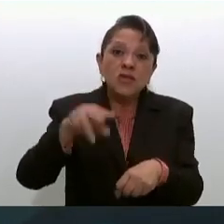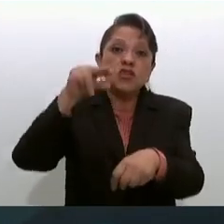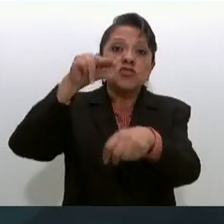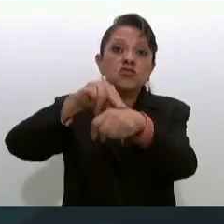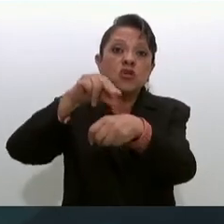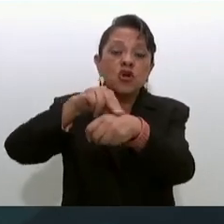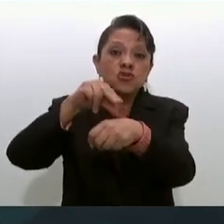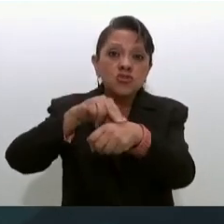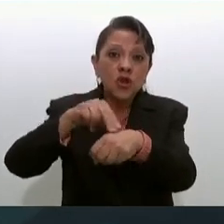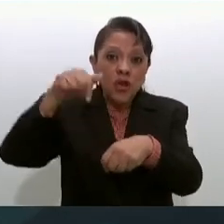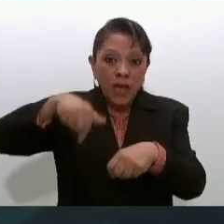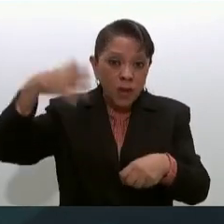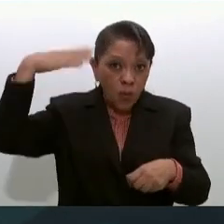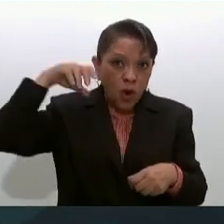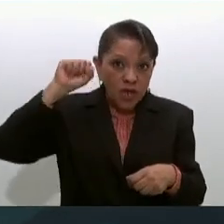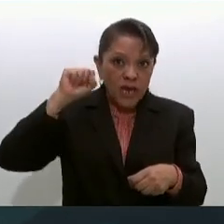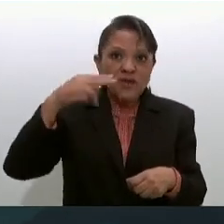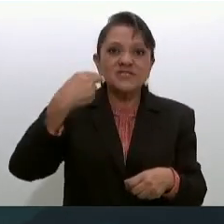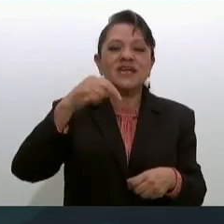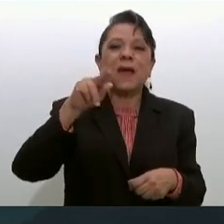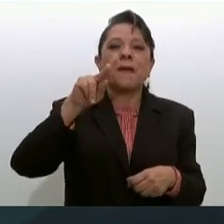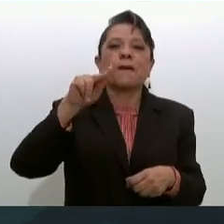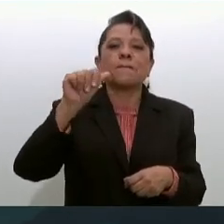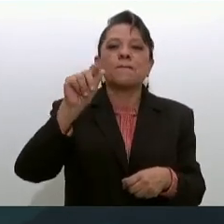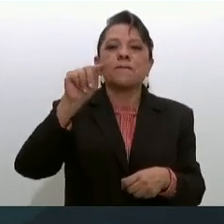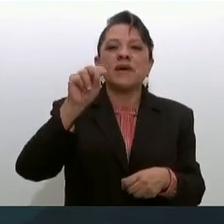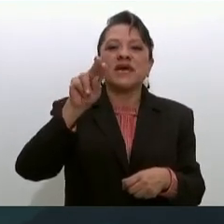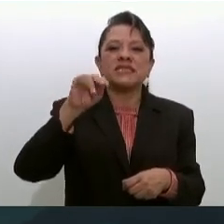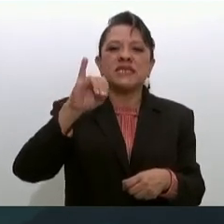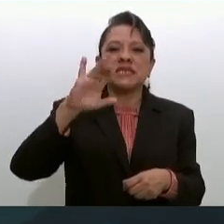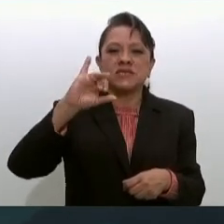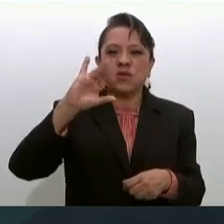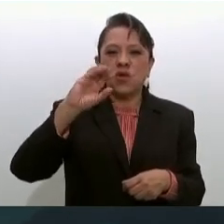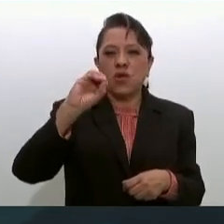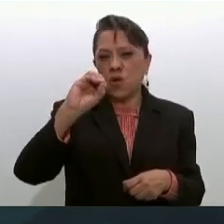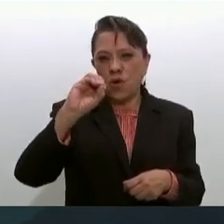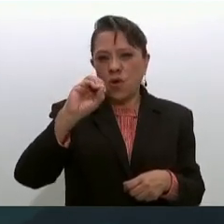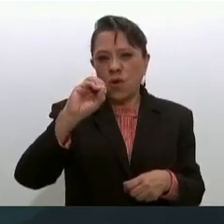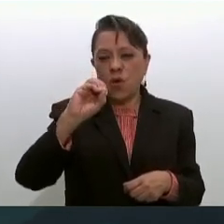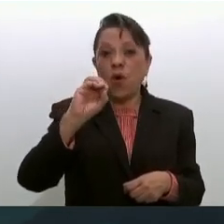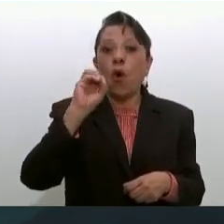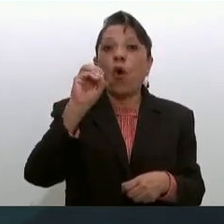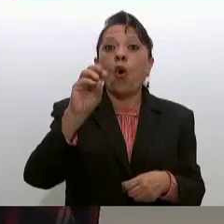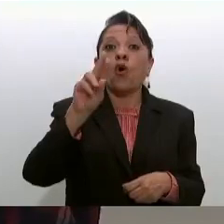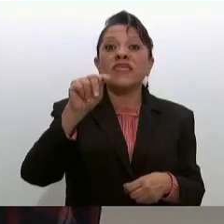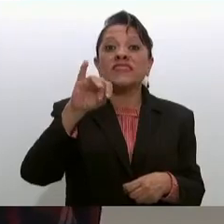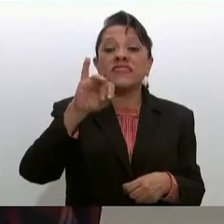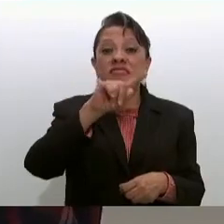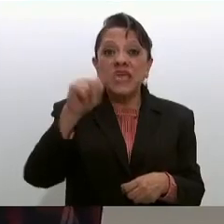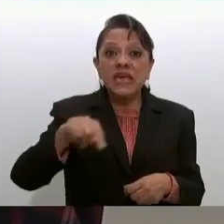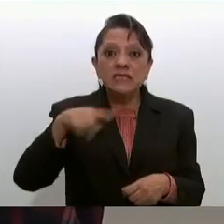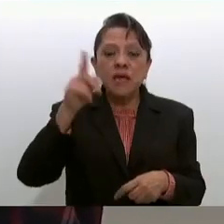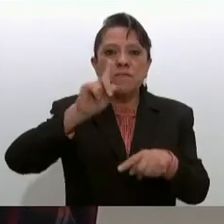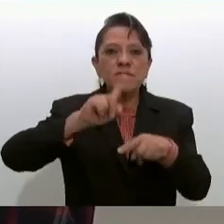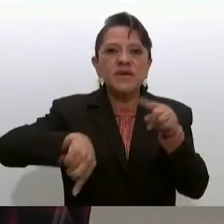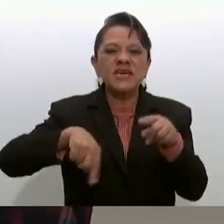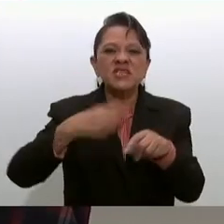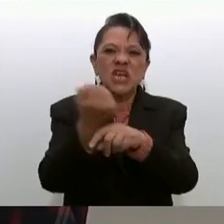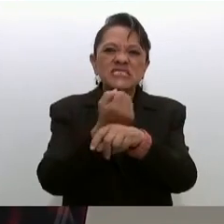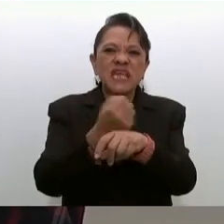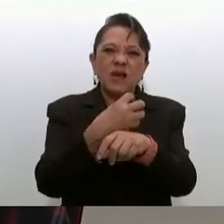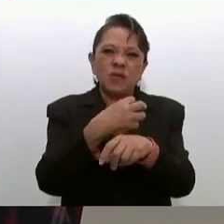Patricio Ortiz intervencionista me quitó un coágulo en la